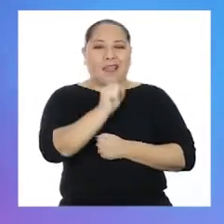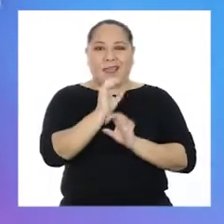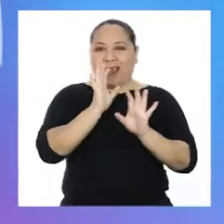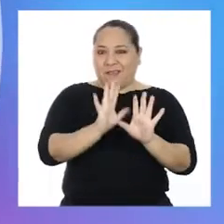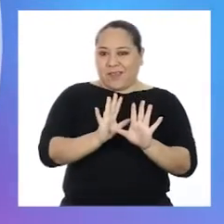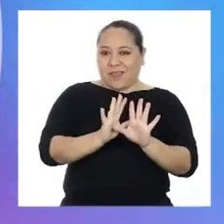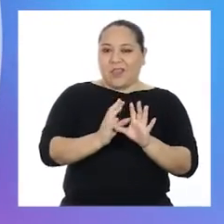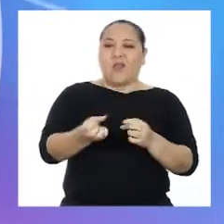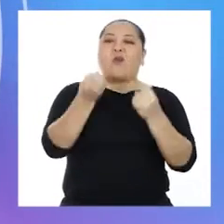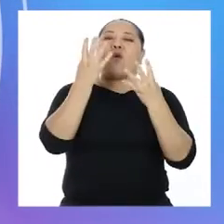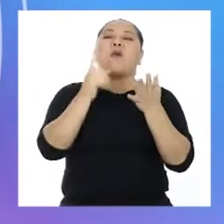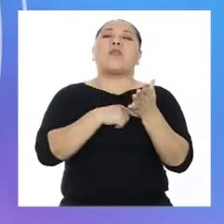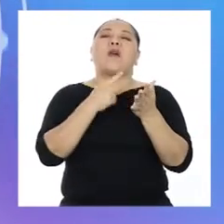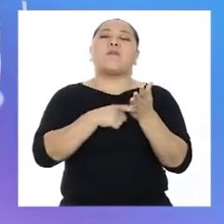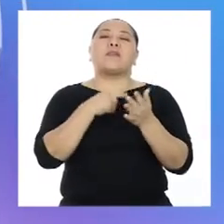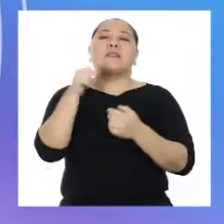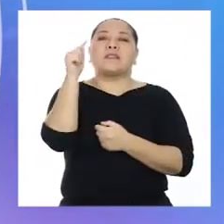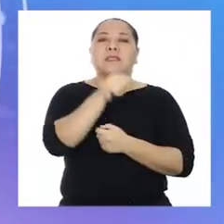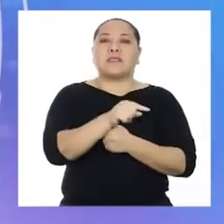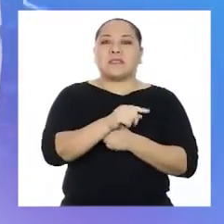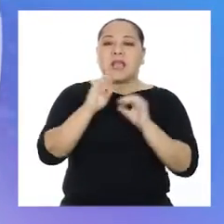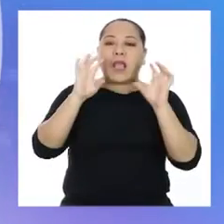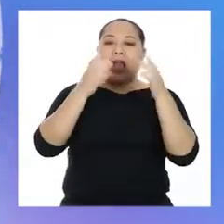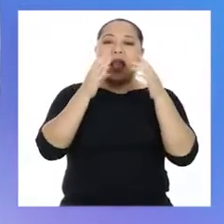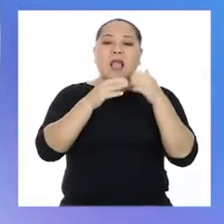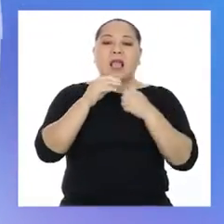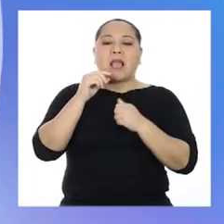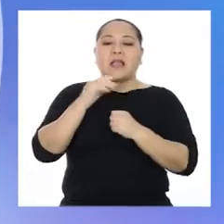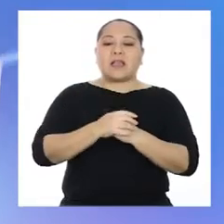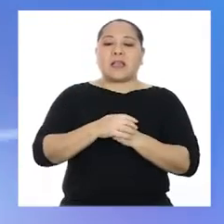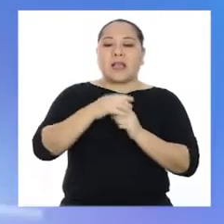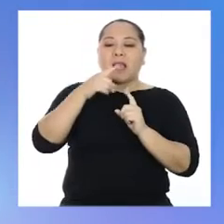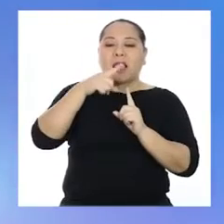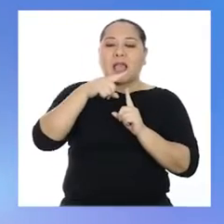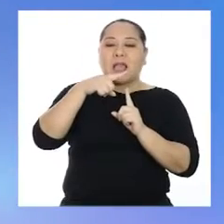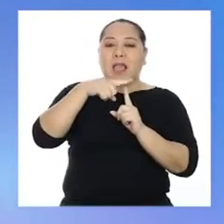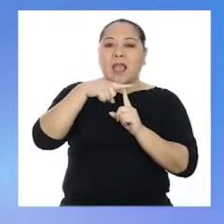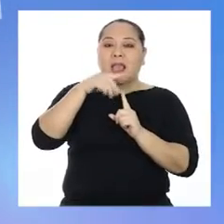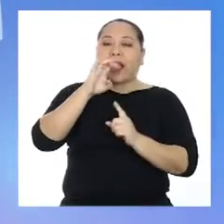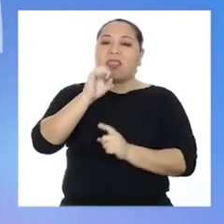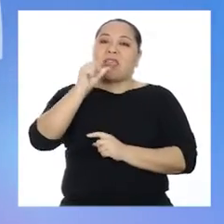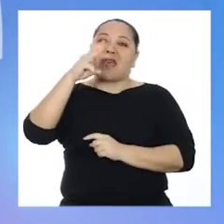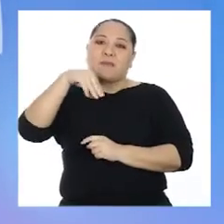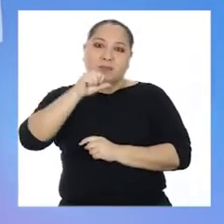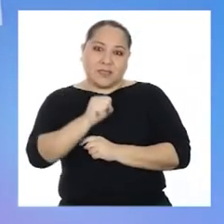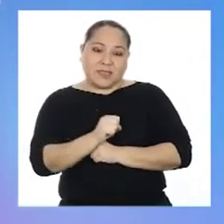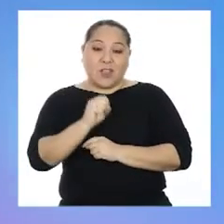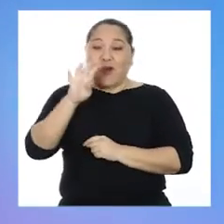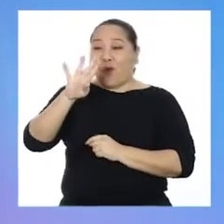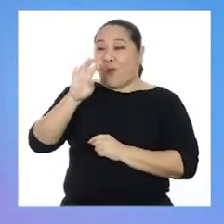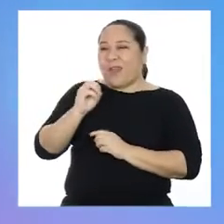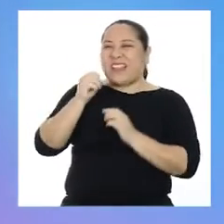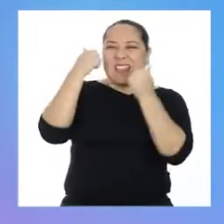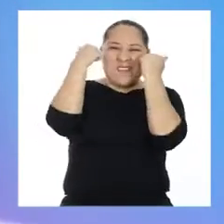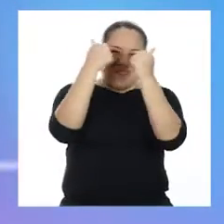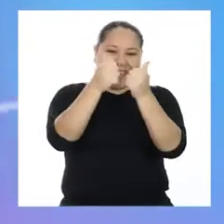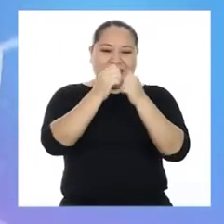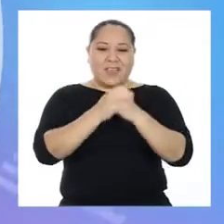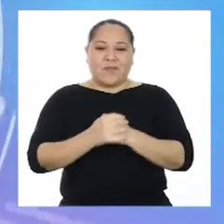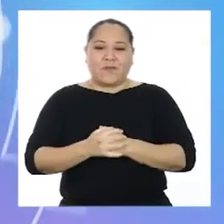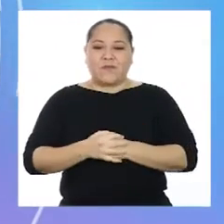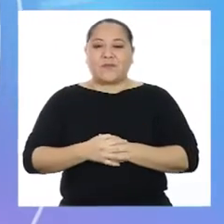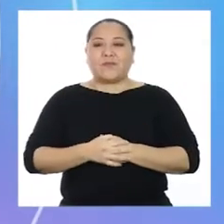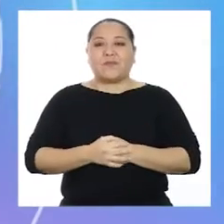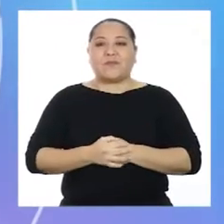ver, ¿cuántas veces se repite en la categoría Teams? ¡Cuarenta, Tetchy! ¡Miren!